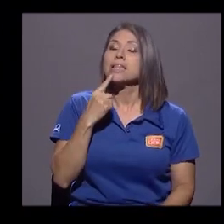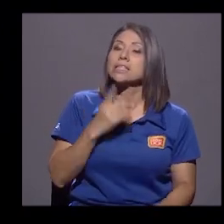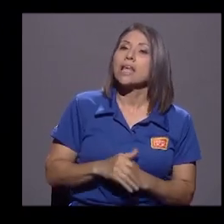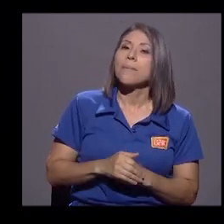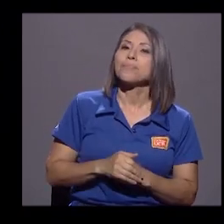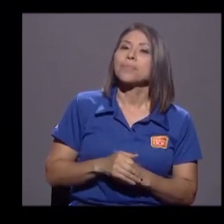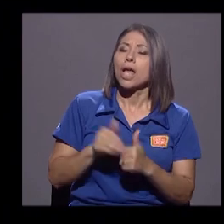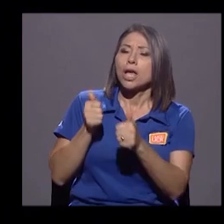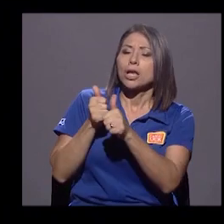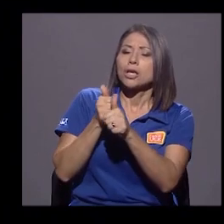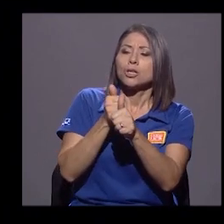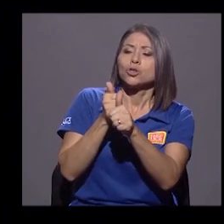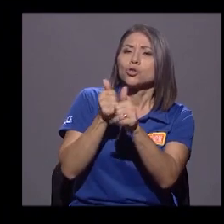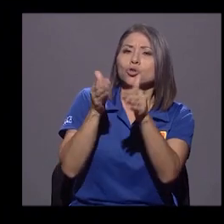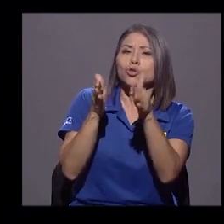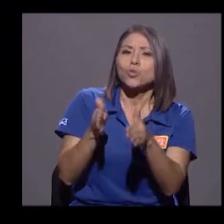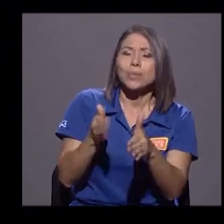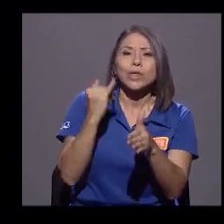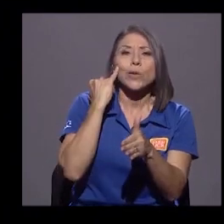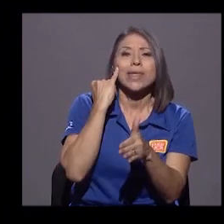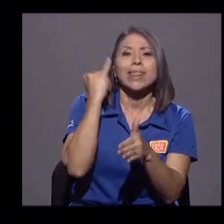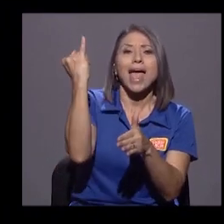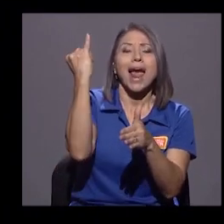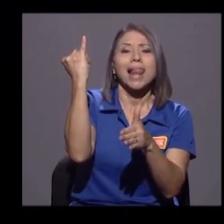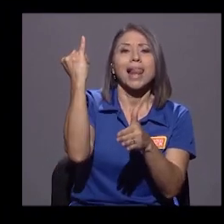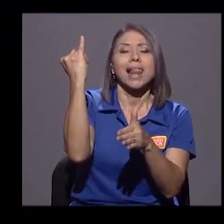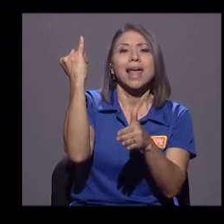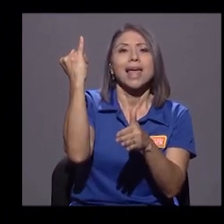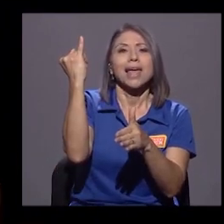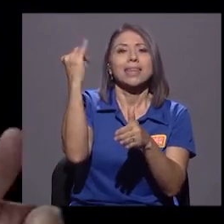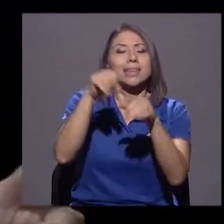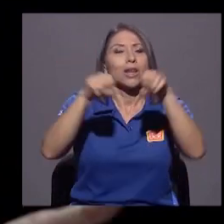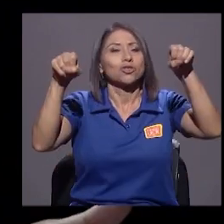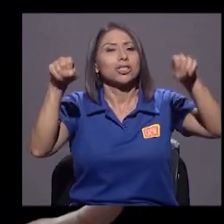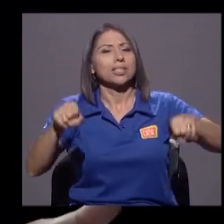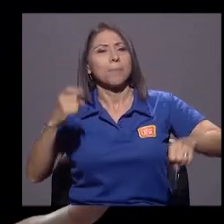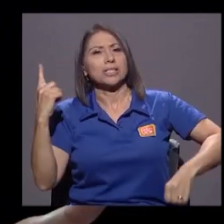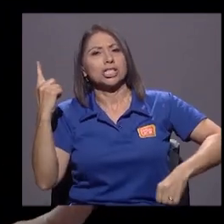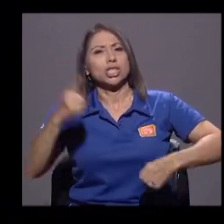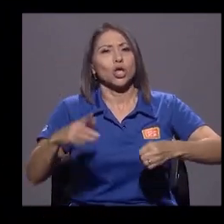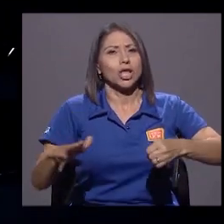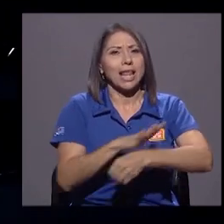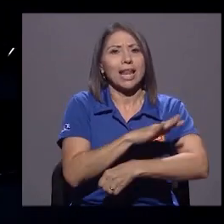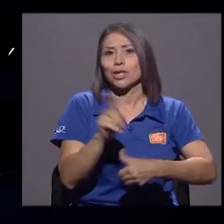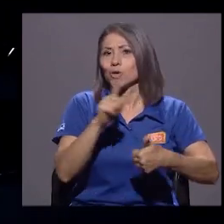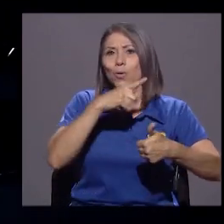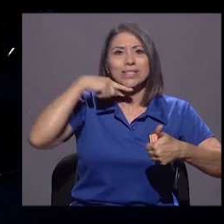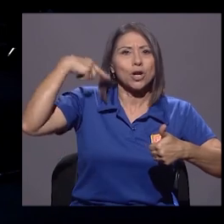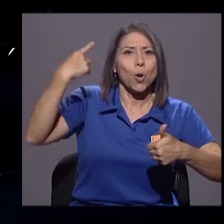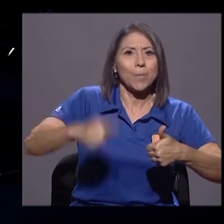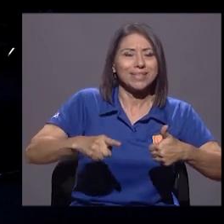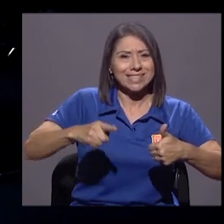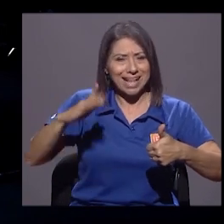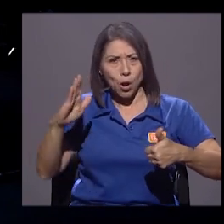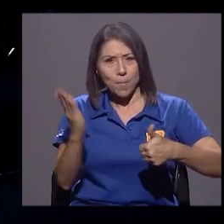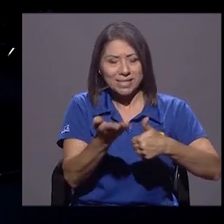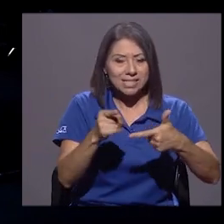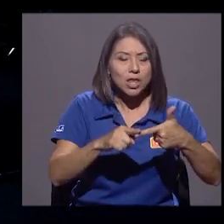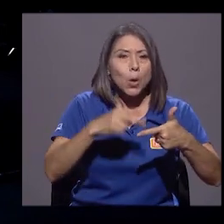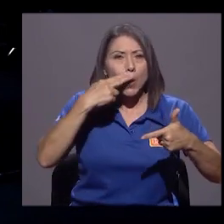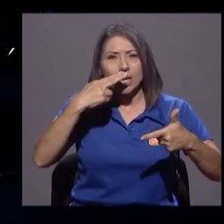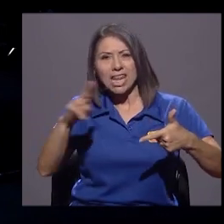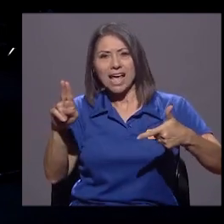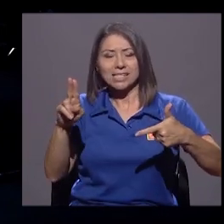de los regímenes totalitarios no es ni el comunista convencido ni es el nazi convencido,